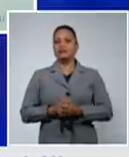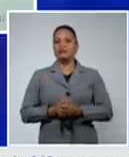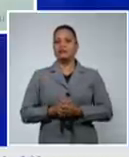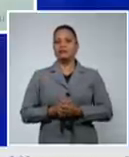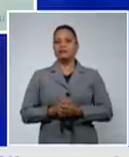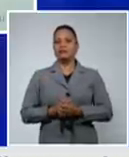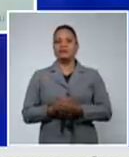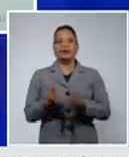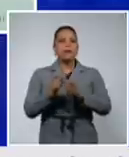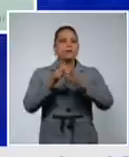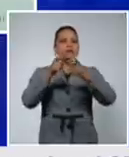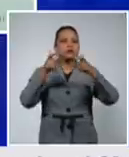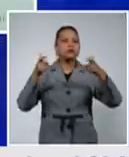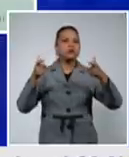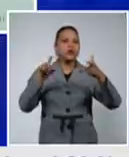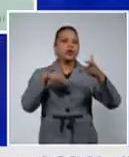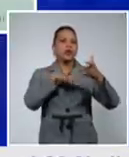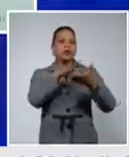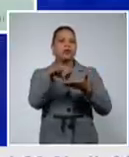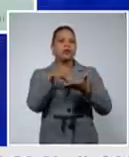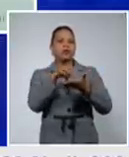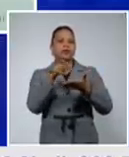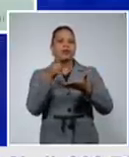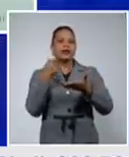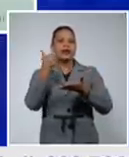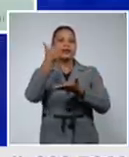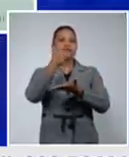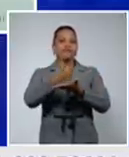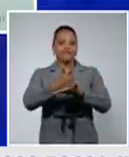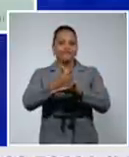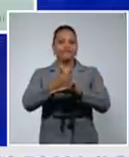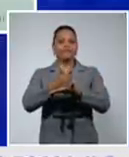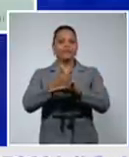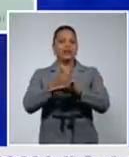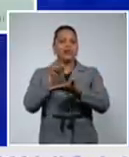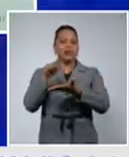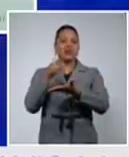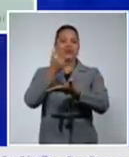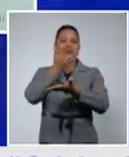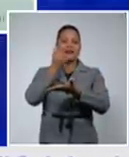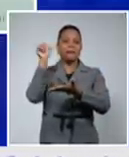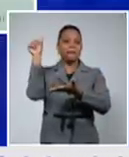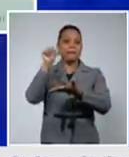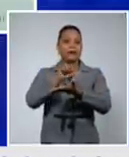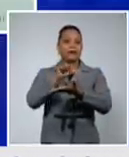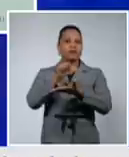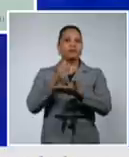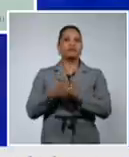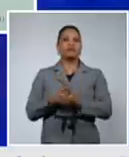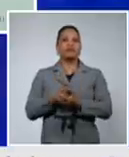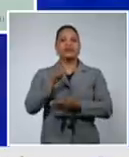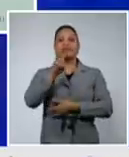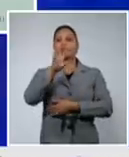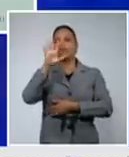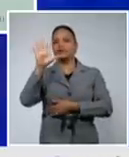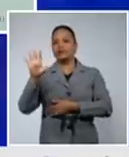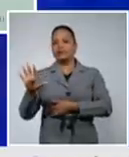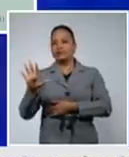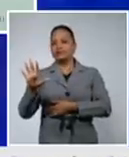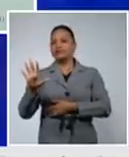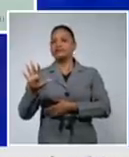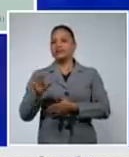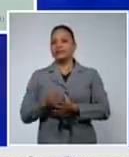mayor transmisión que es donde tienen la principal dificultad en el municipio Cabecera Camagüey con